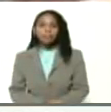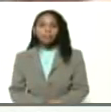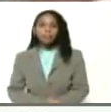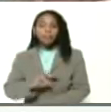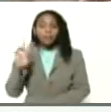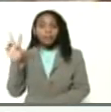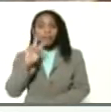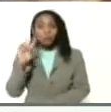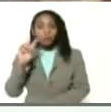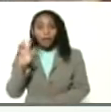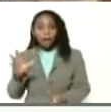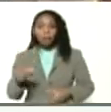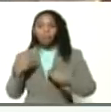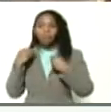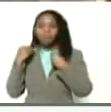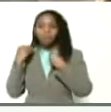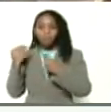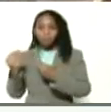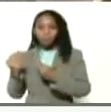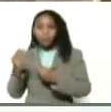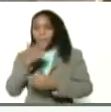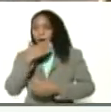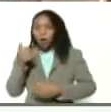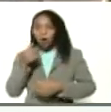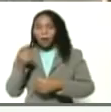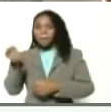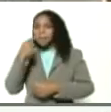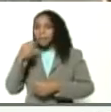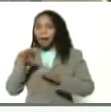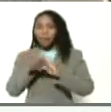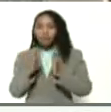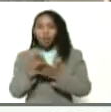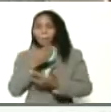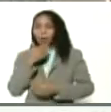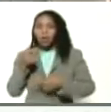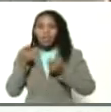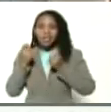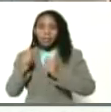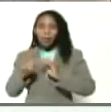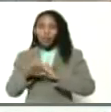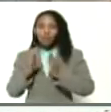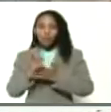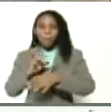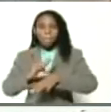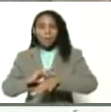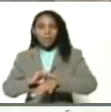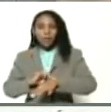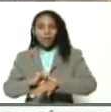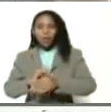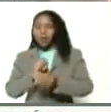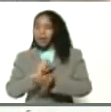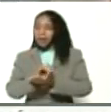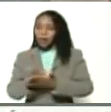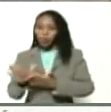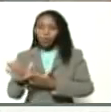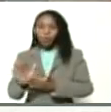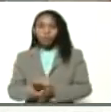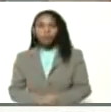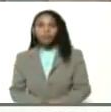Venezuela garantiza las mejores medicinas del mundo y los mejores tratamientos médicos gratuitos